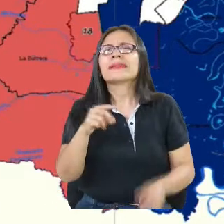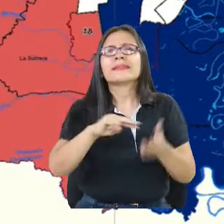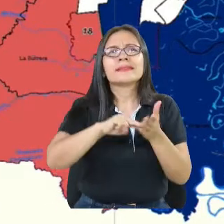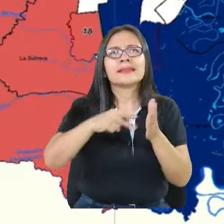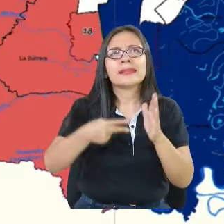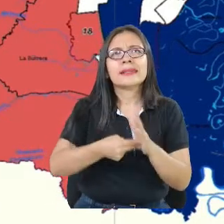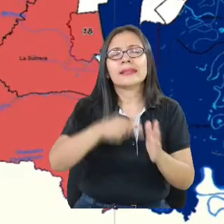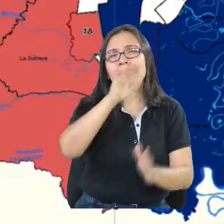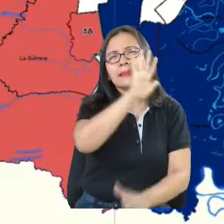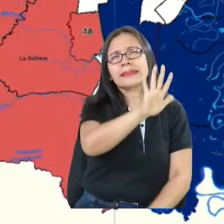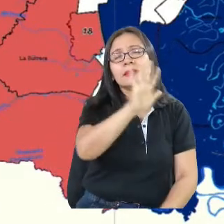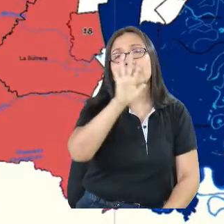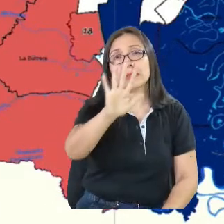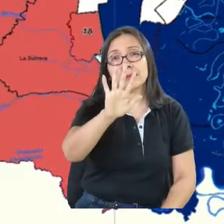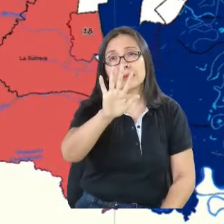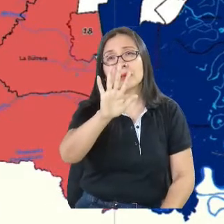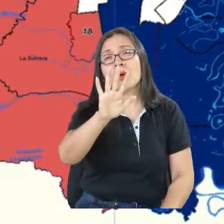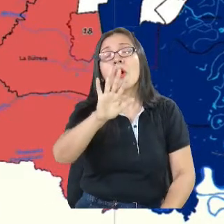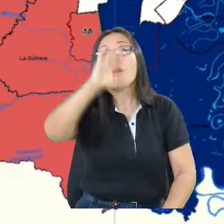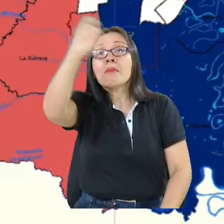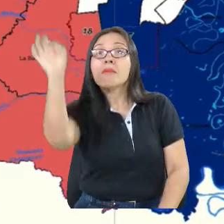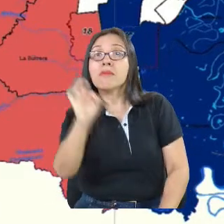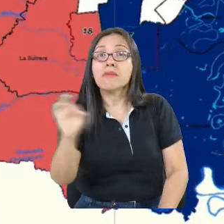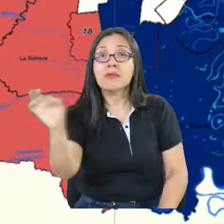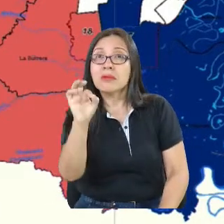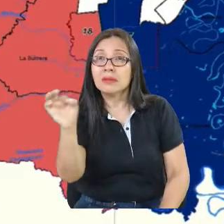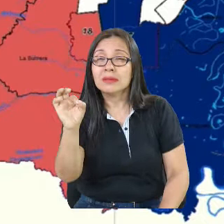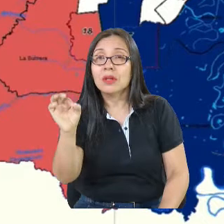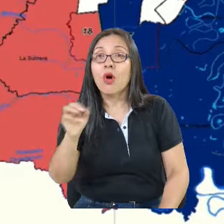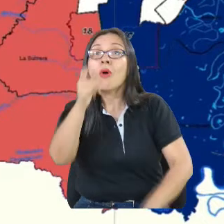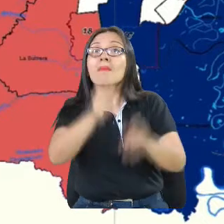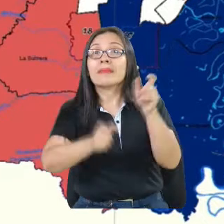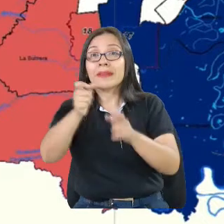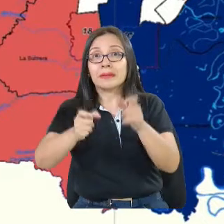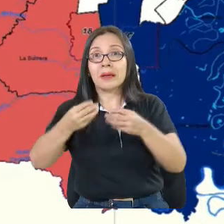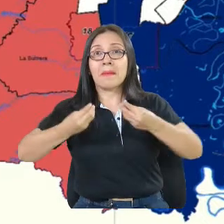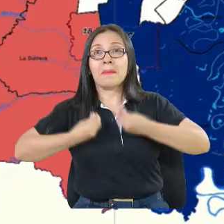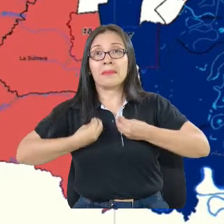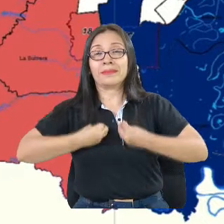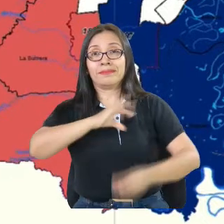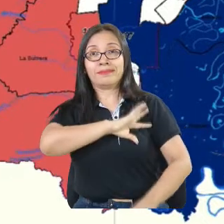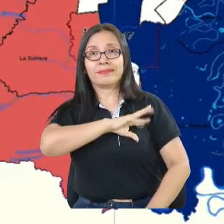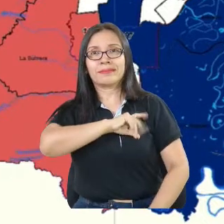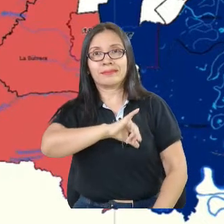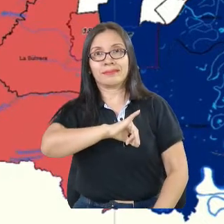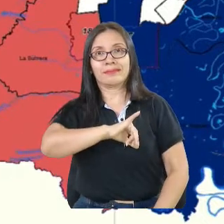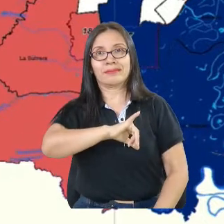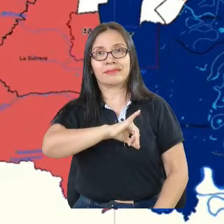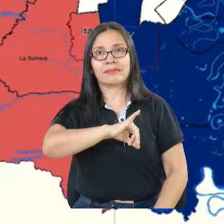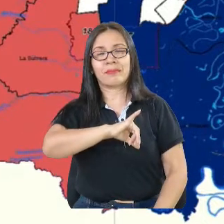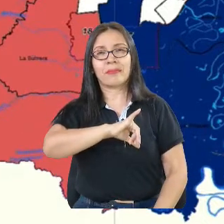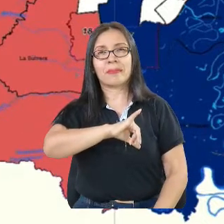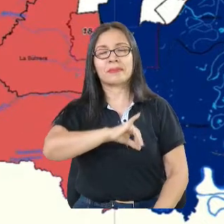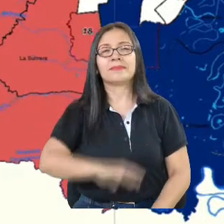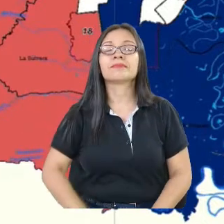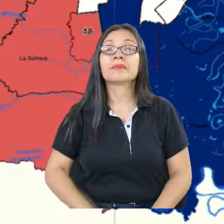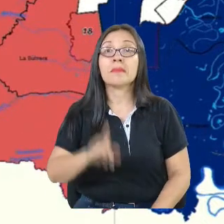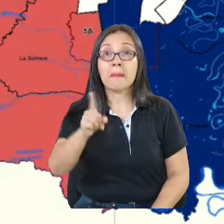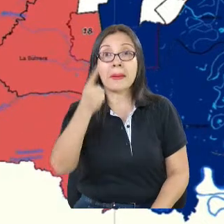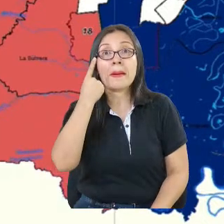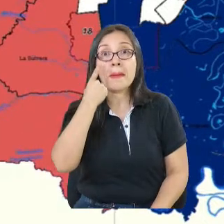% de la población total de Santiago de Cali. Pero es importante tener en cuenta, un desastre